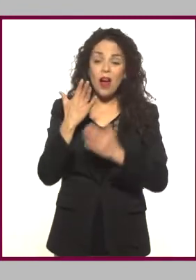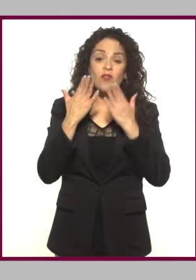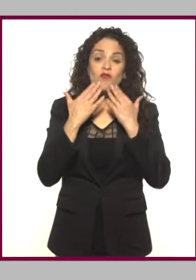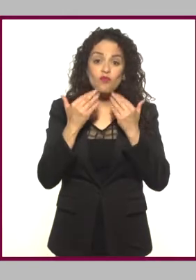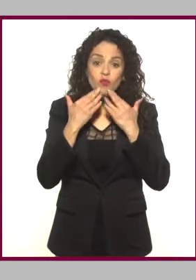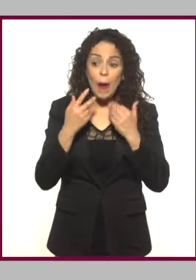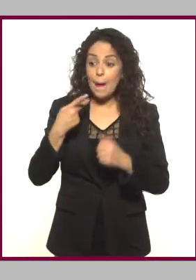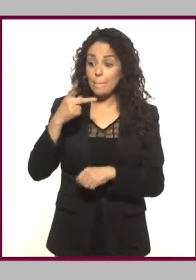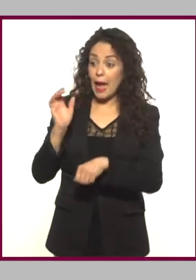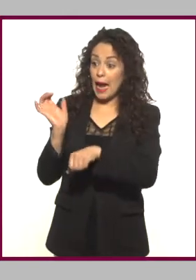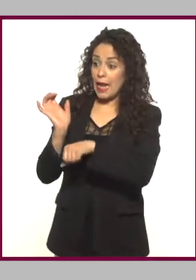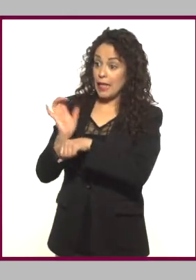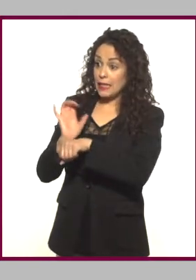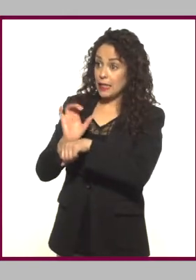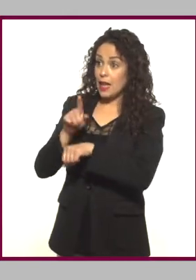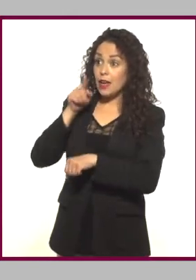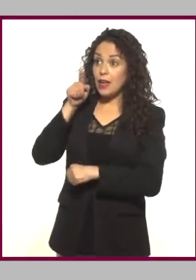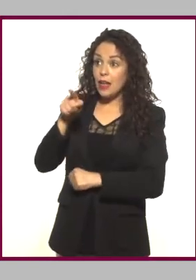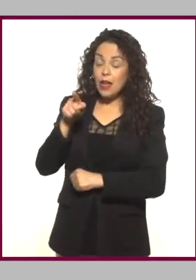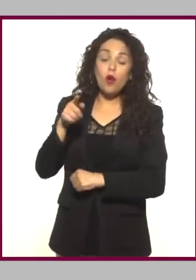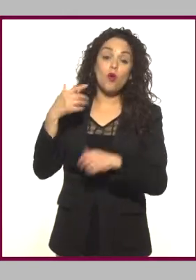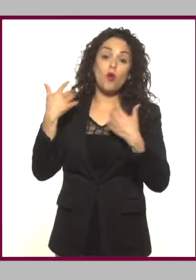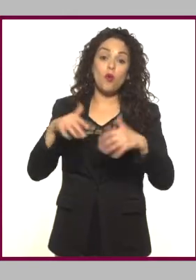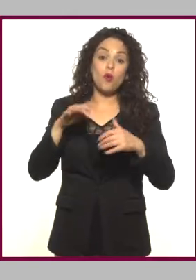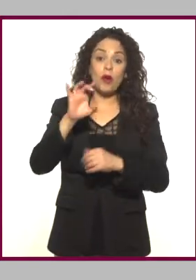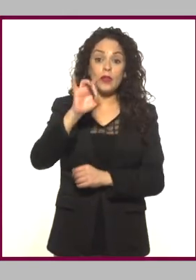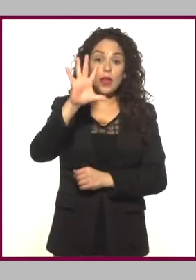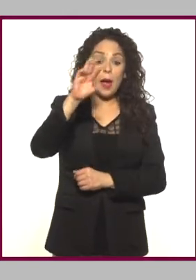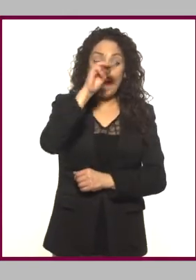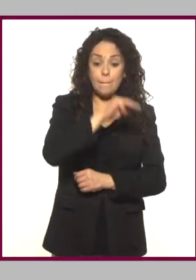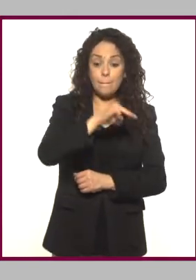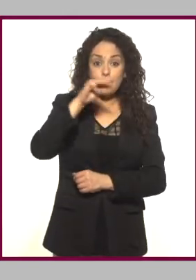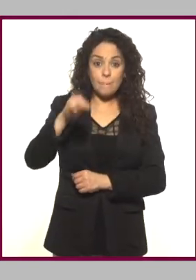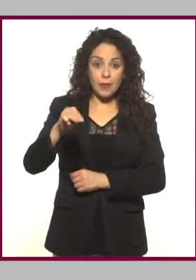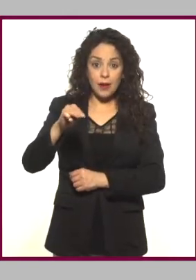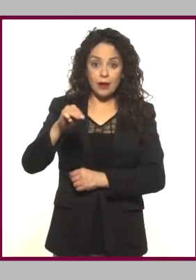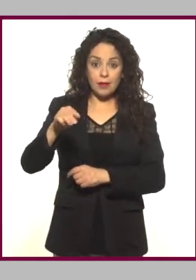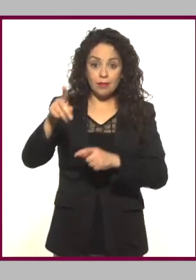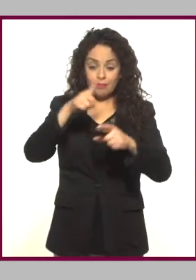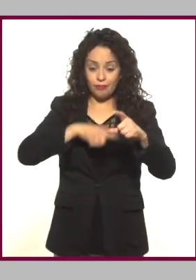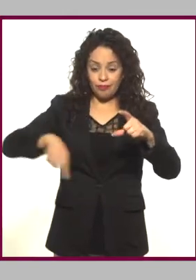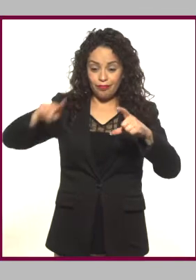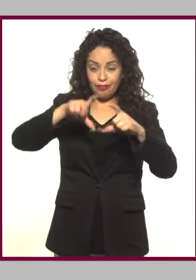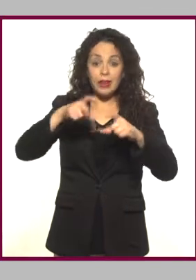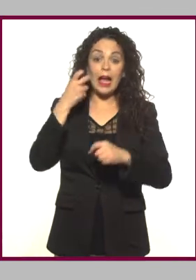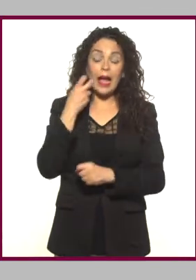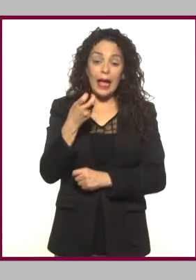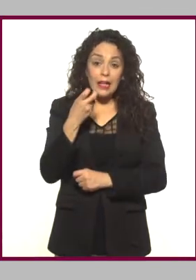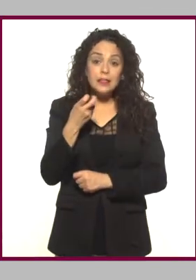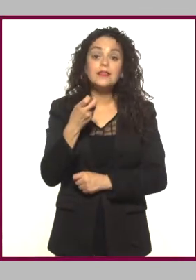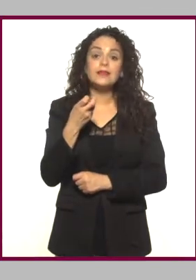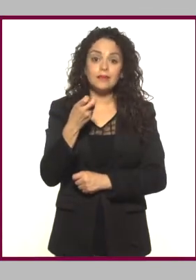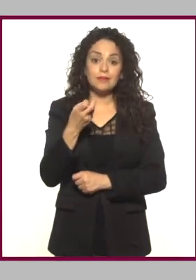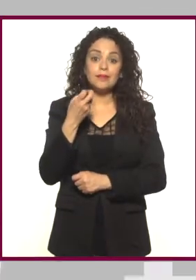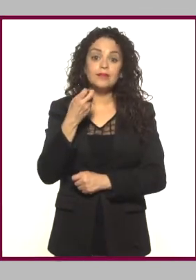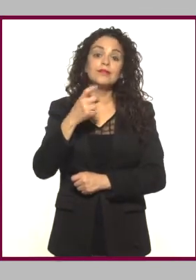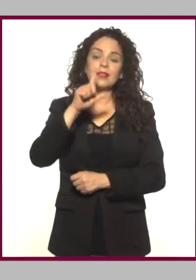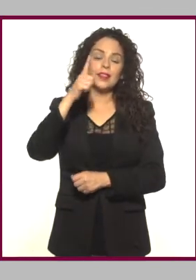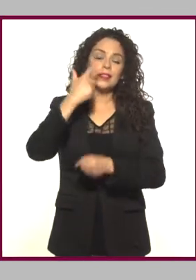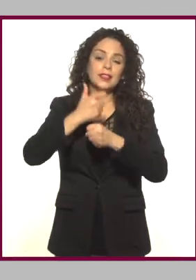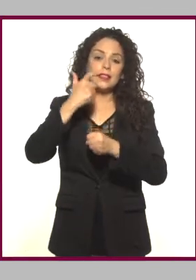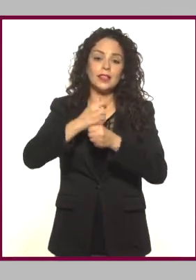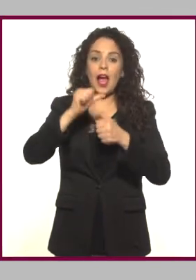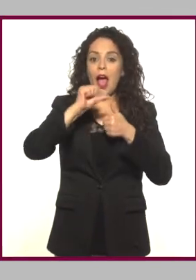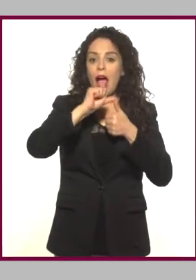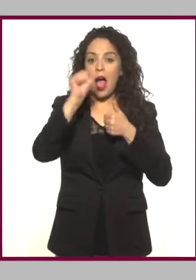En cambio, el cine cuyo soporte era la película de 35 milímetros gozaba del prestigio de ser considerado el séptimo